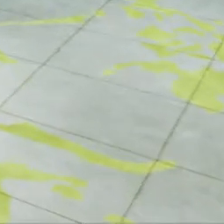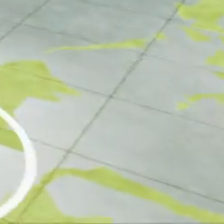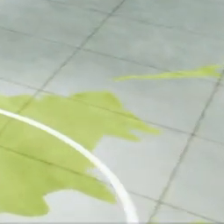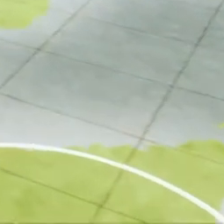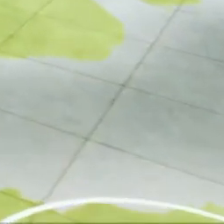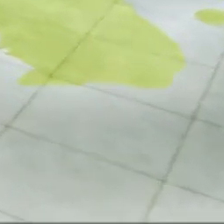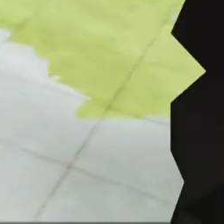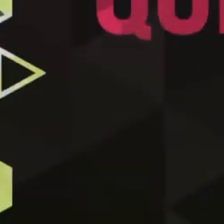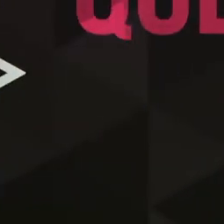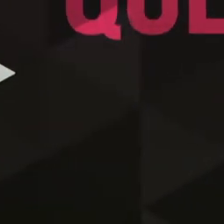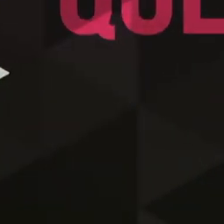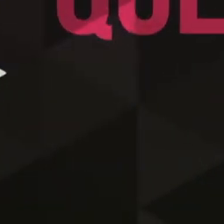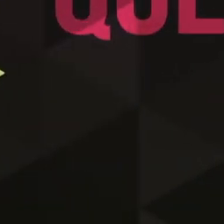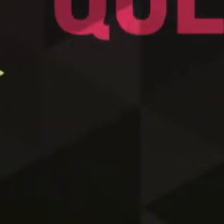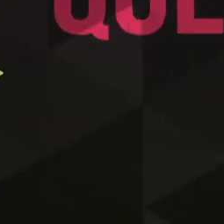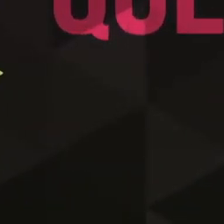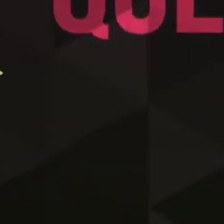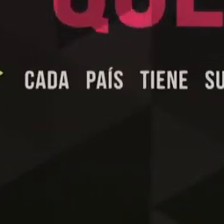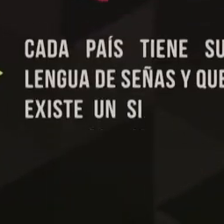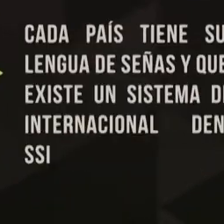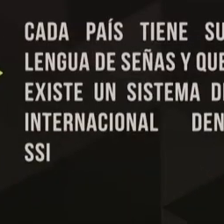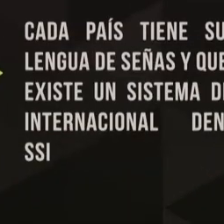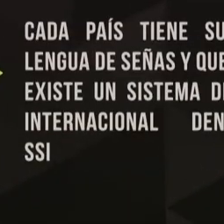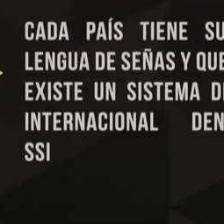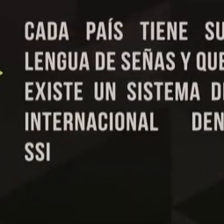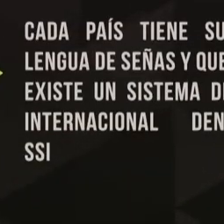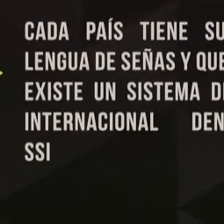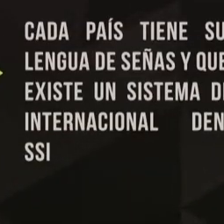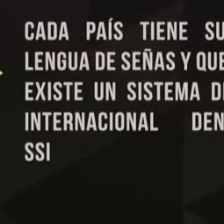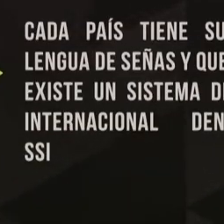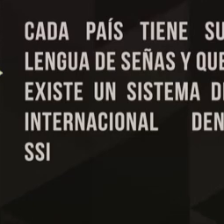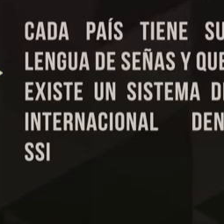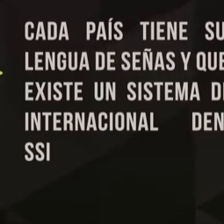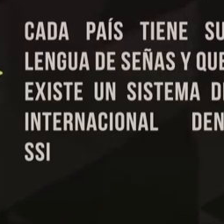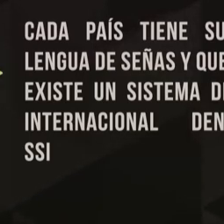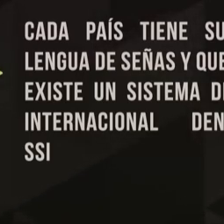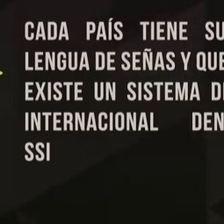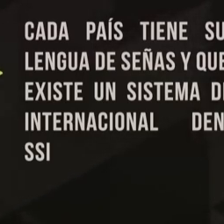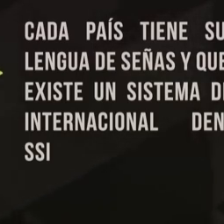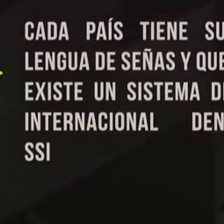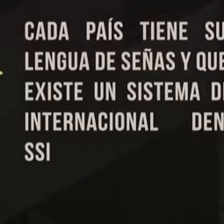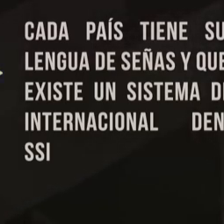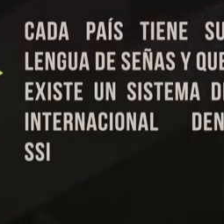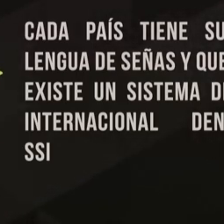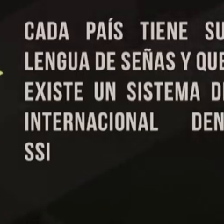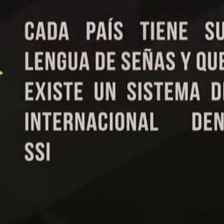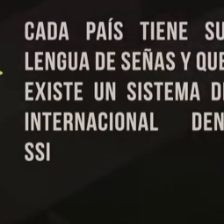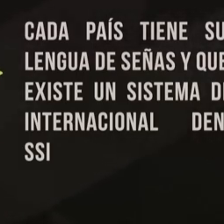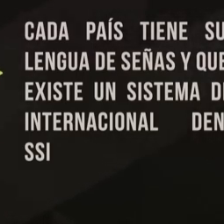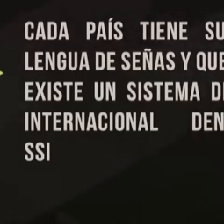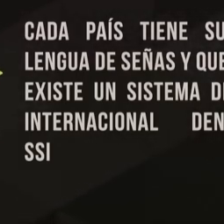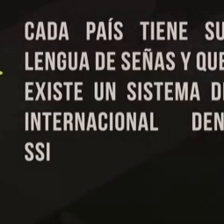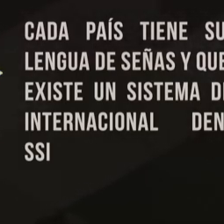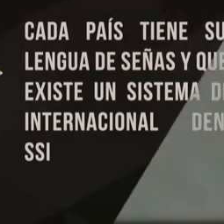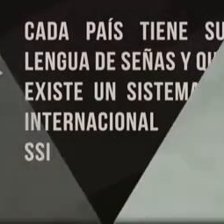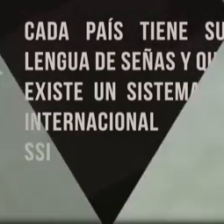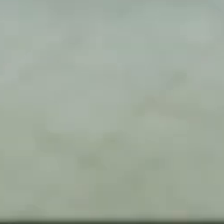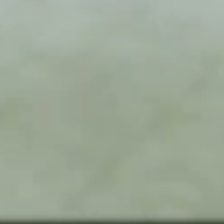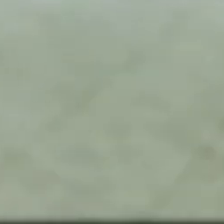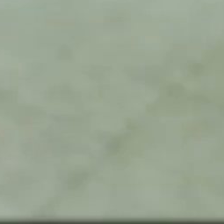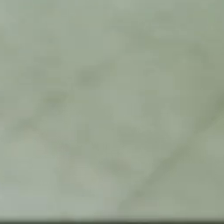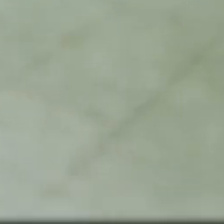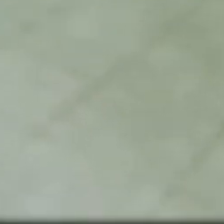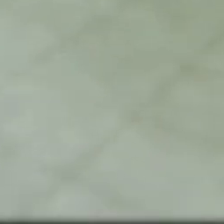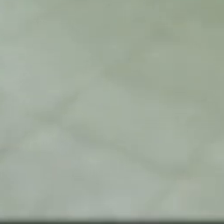¿Sabías que cada país tiene su propia lengua de señas y que además existe un sistema de signos internacional denominado